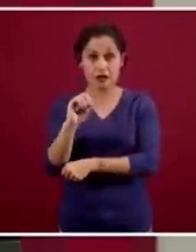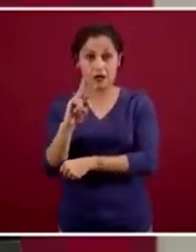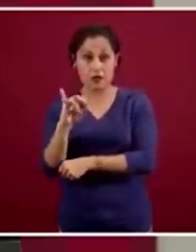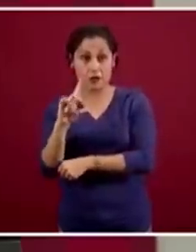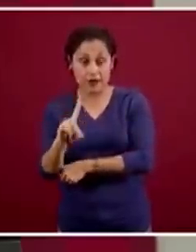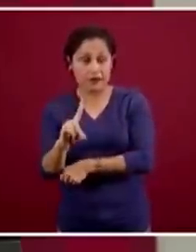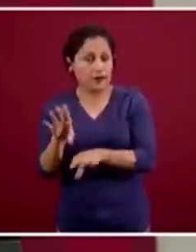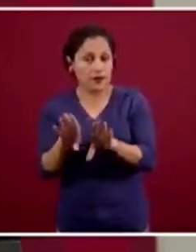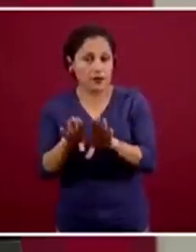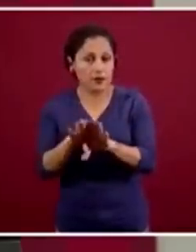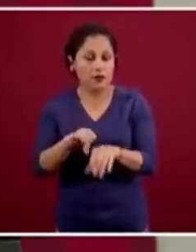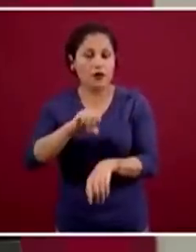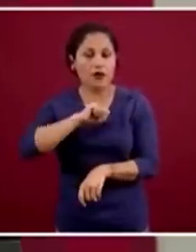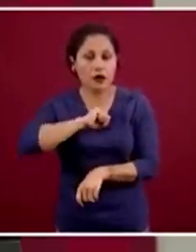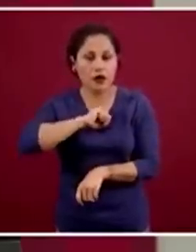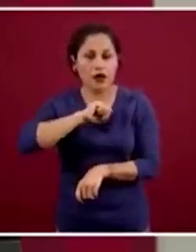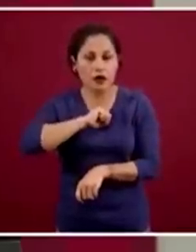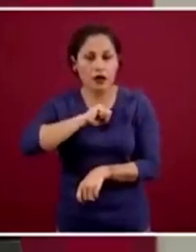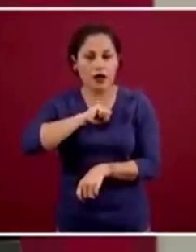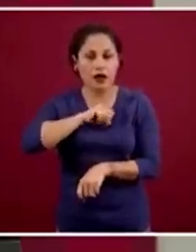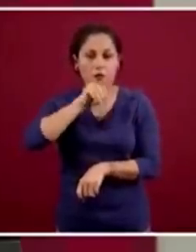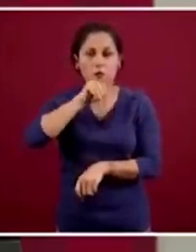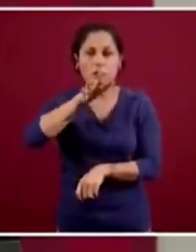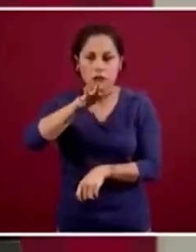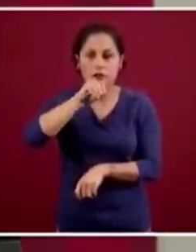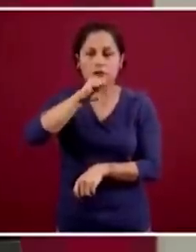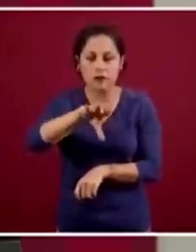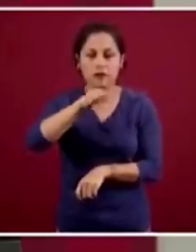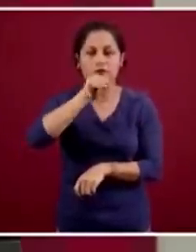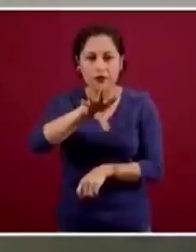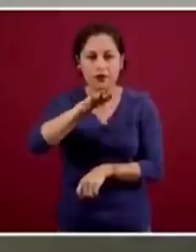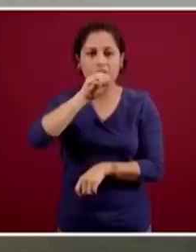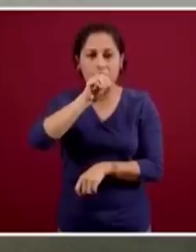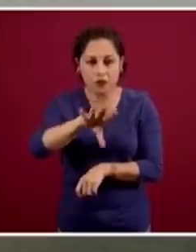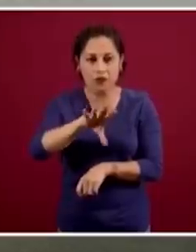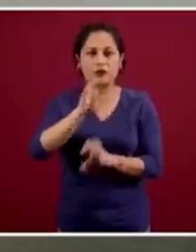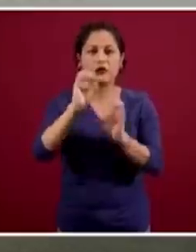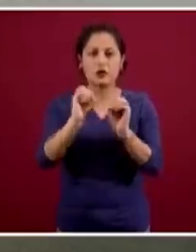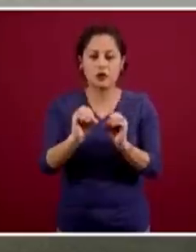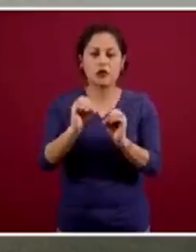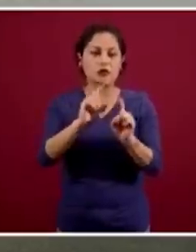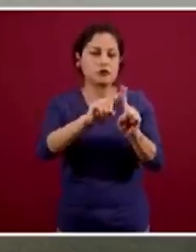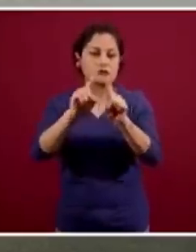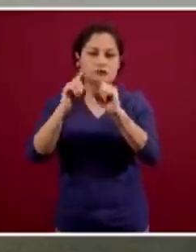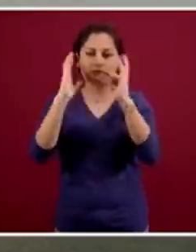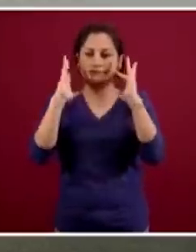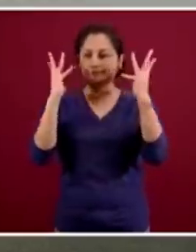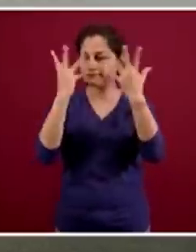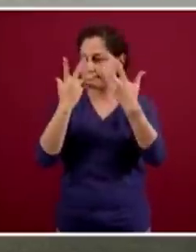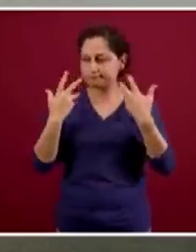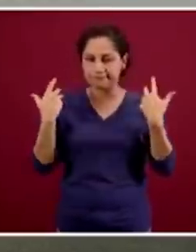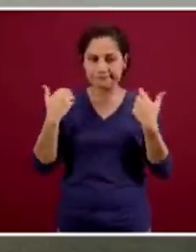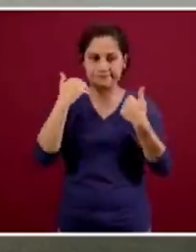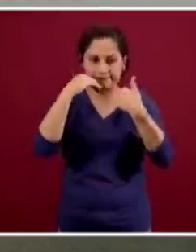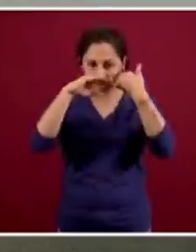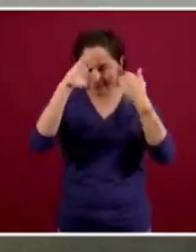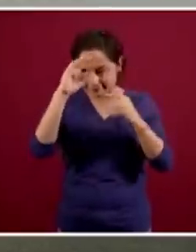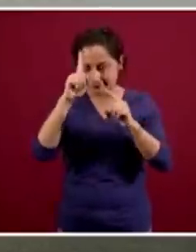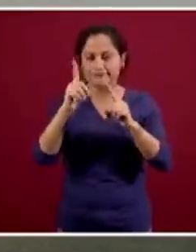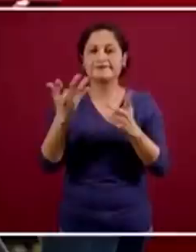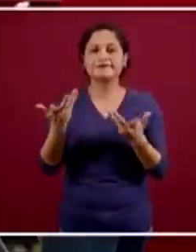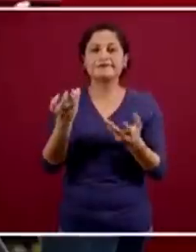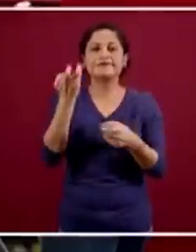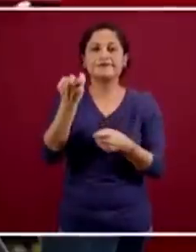virus a través de la vía respiratoria en las gotas de saliva, en los aerosoles respiratorios y si estos quedan atrapados en un medio